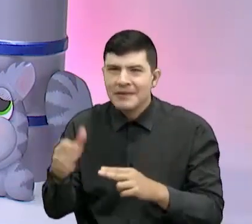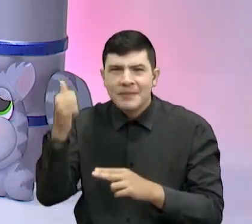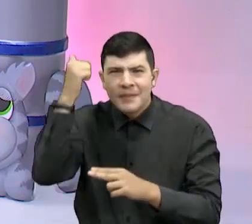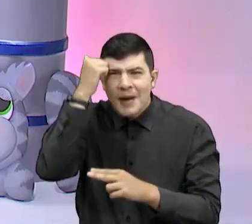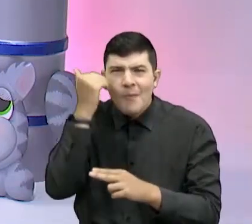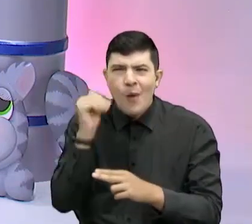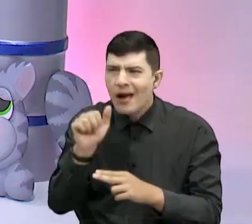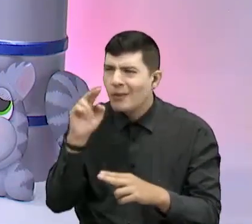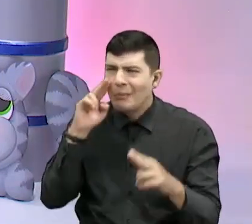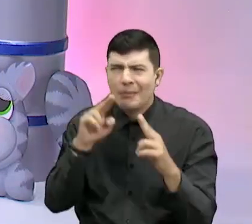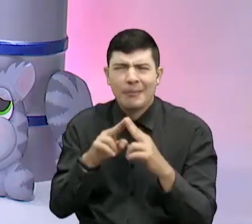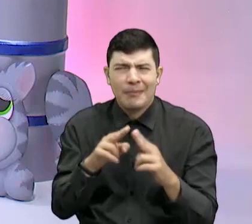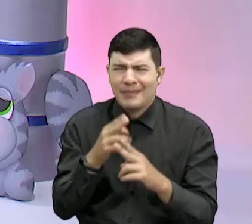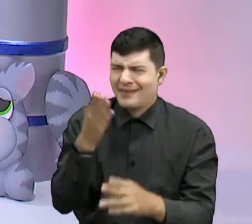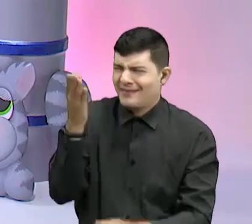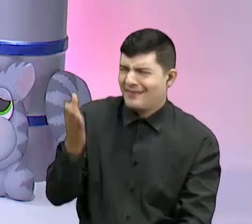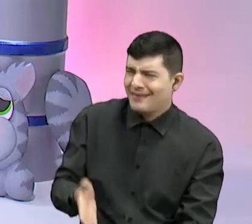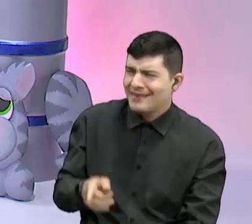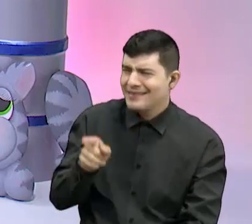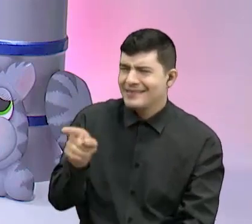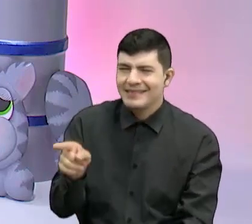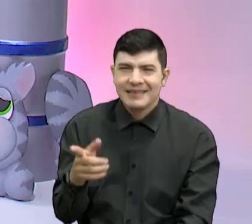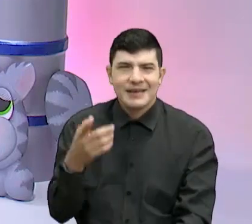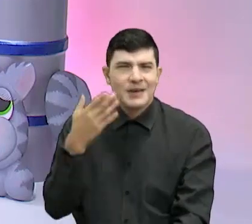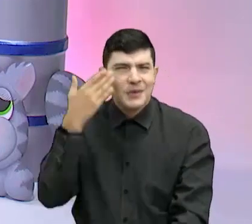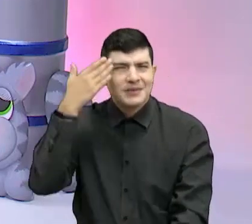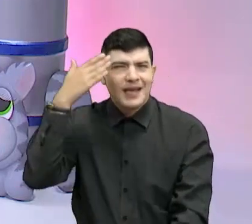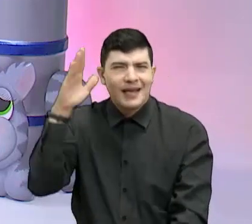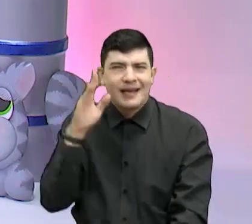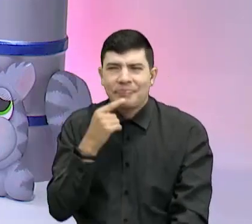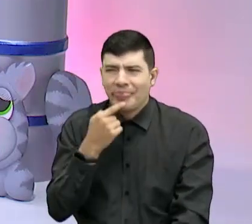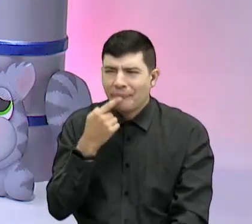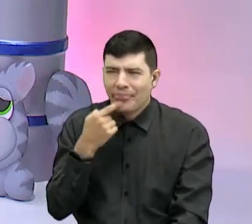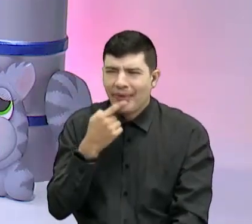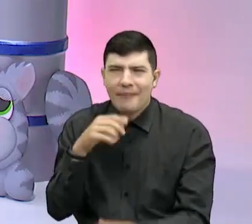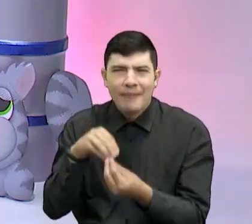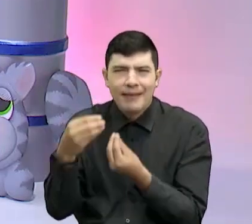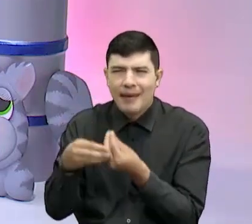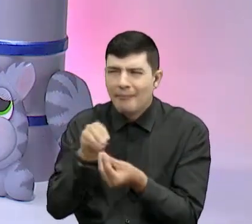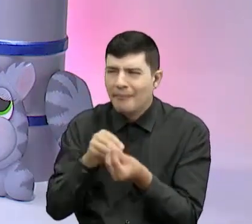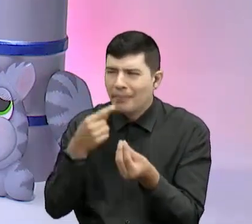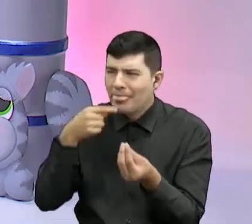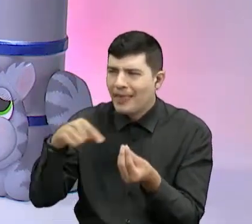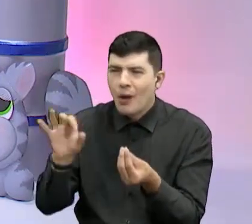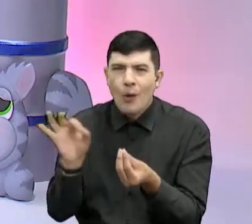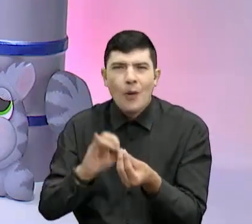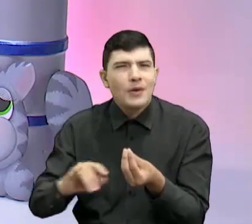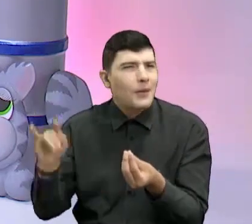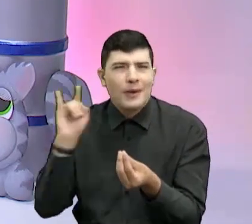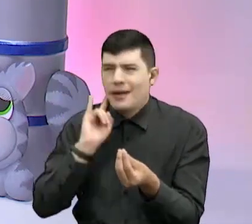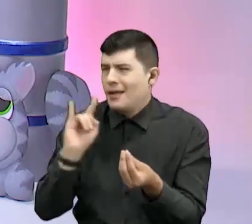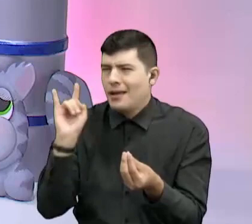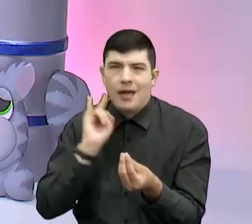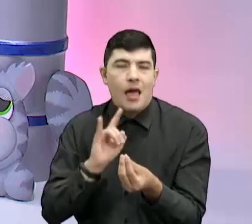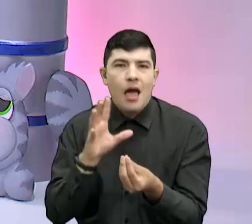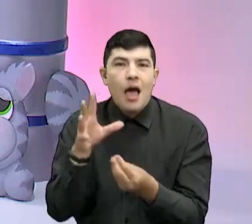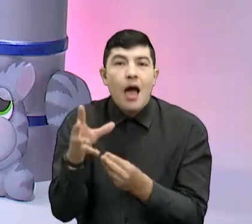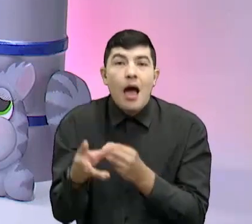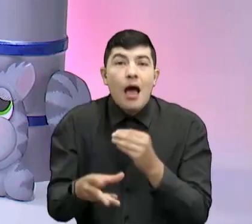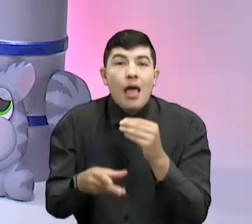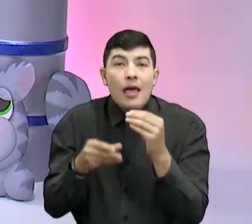No le sabía el gustico, pues, del banano. No la escuchaba. Aparte, medio